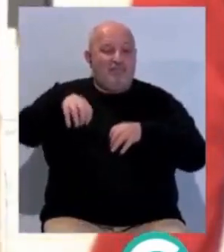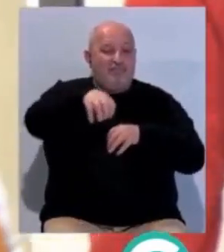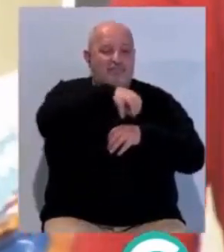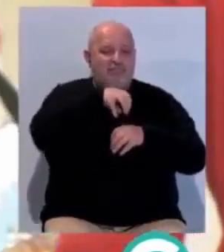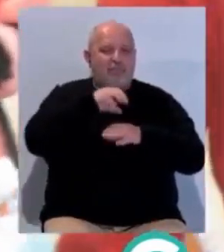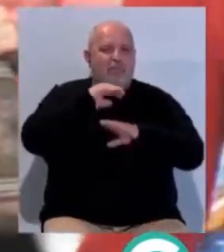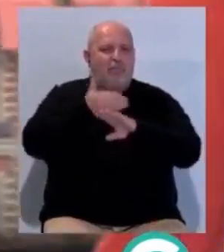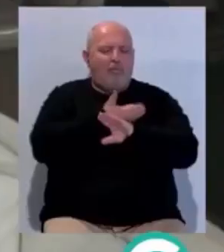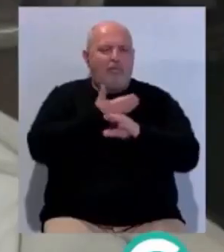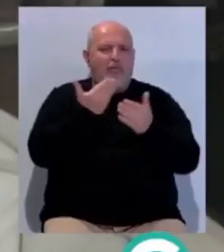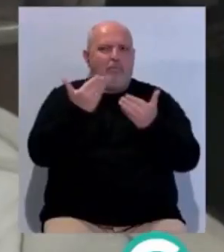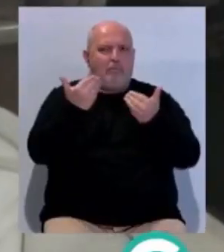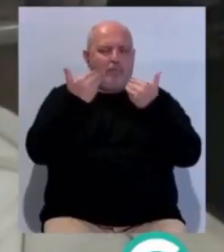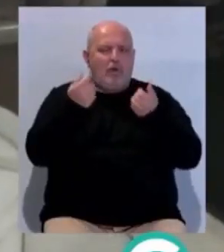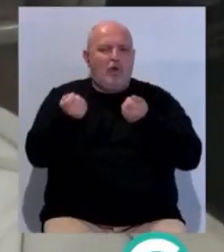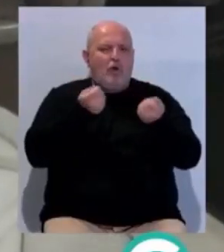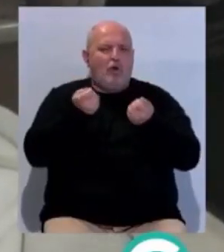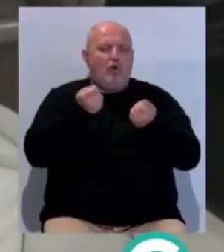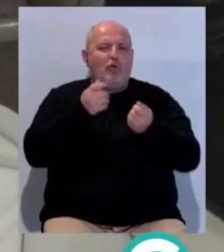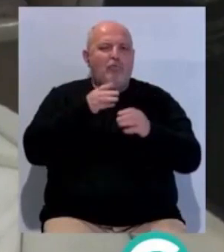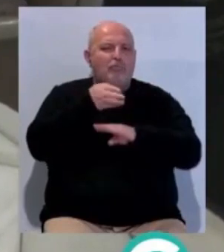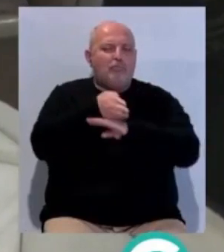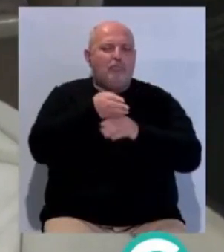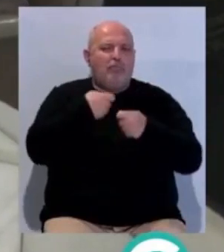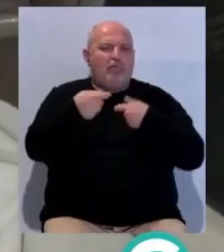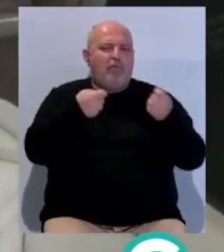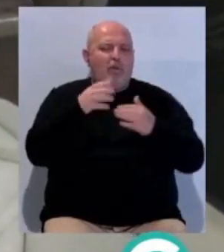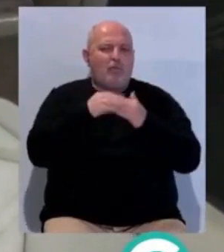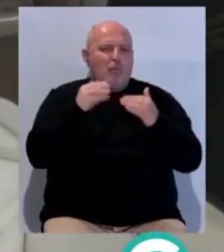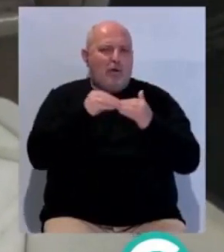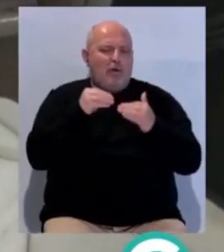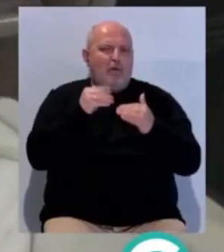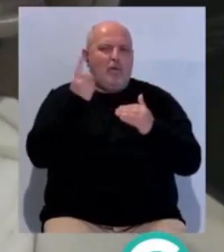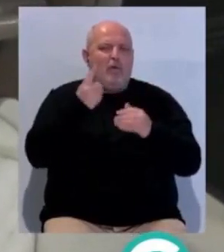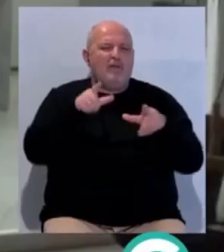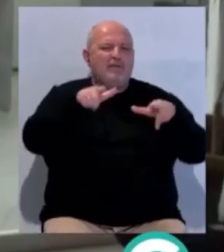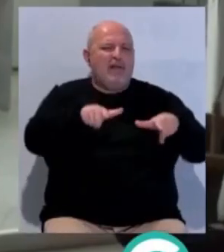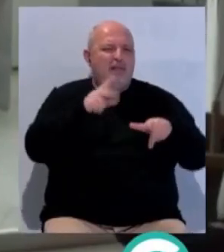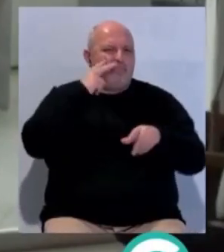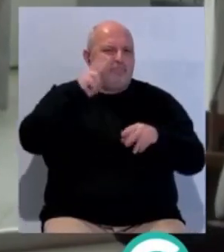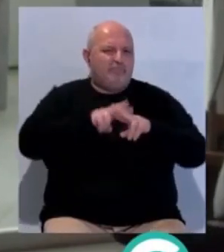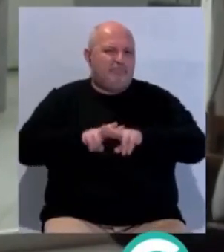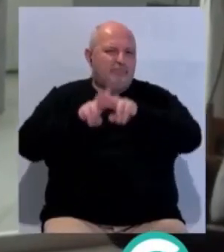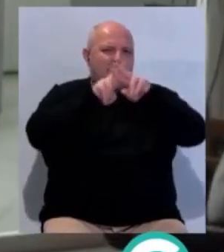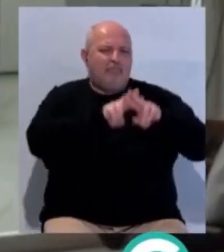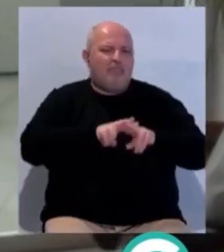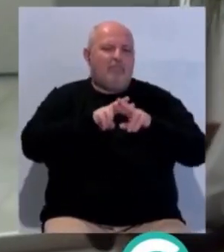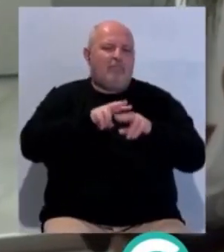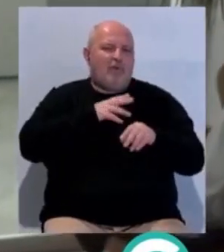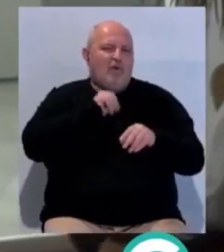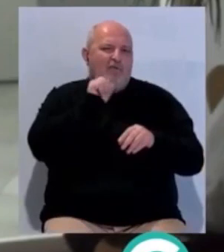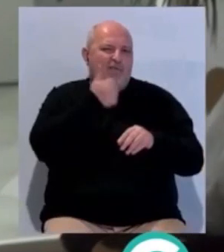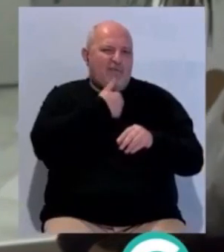zona de recibidor donde se llevará a cabo el control de aforo y se distribuirá a las usuarias. Una sala de reconocimiento que garantice la